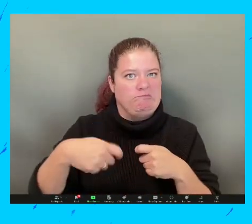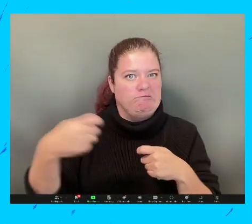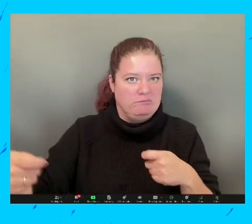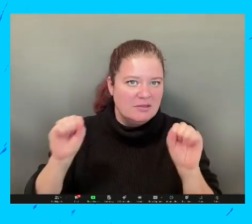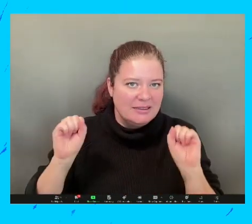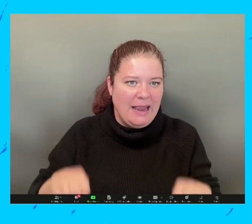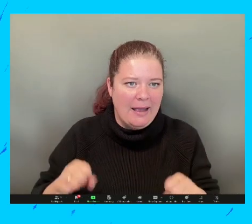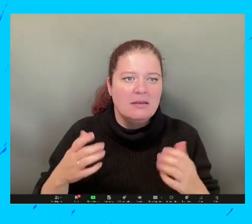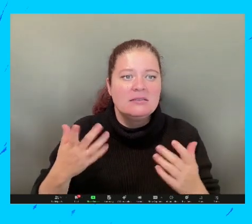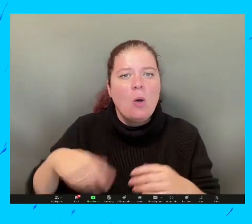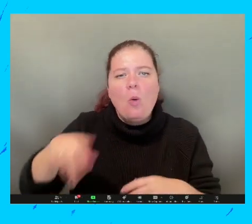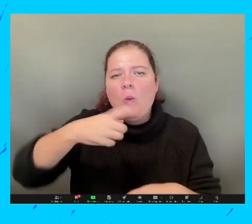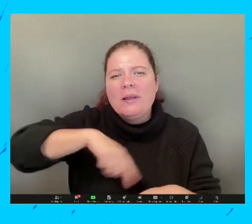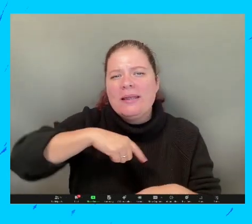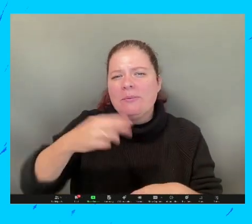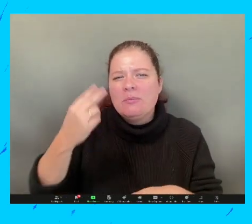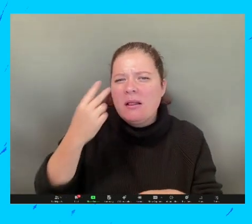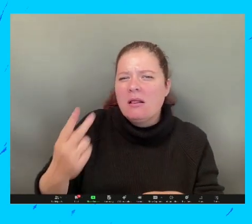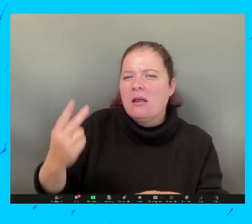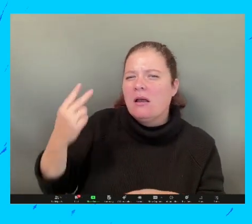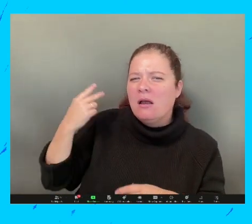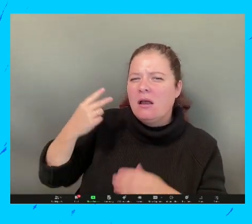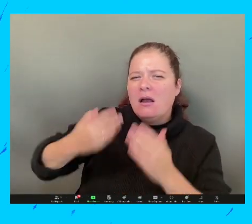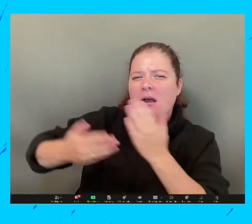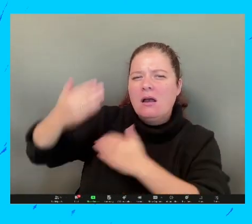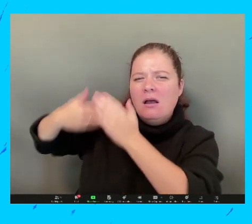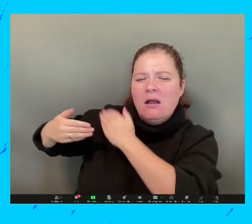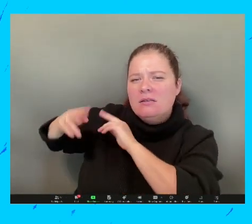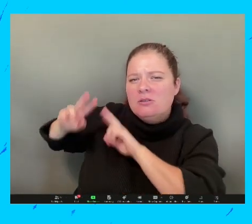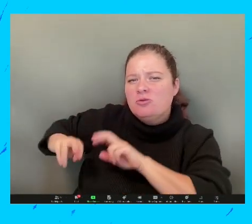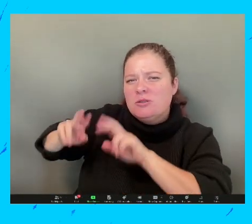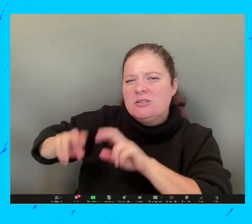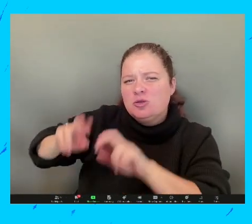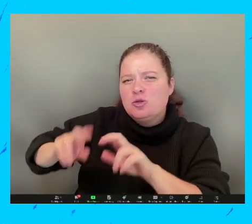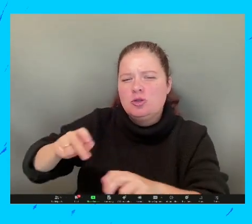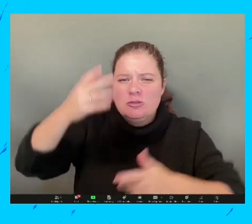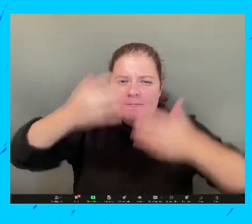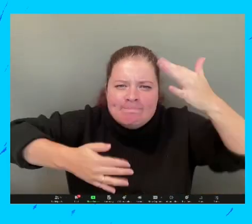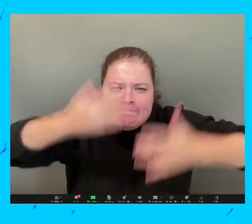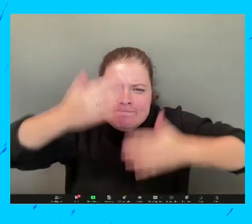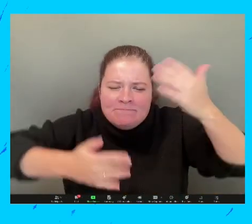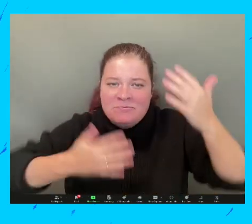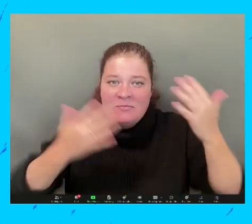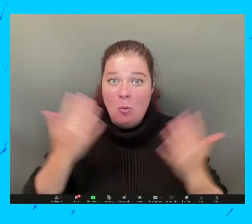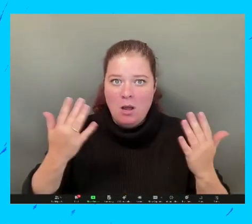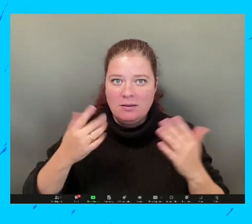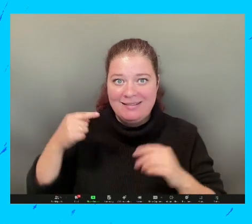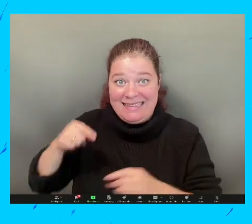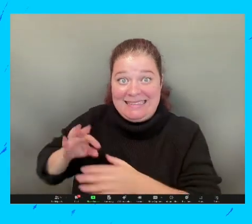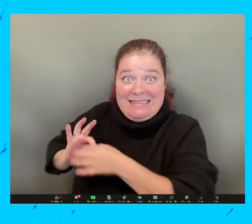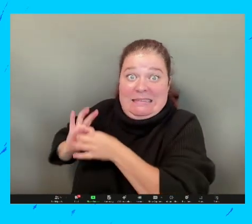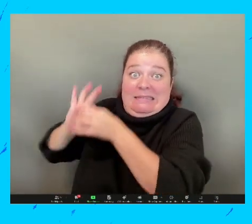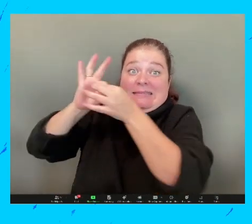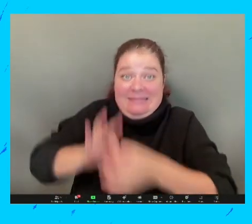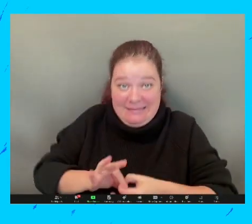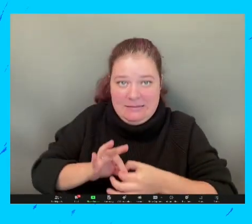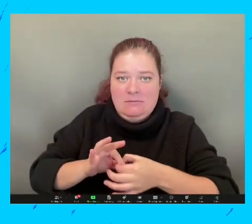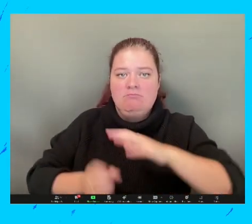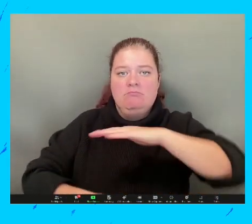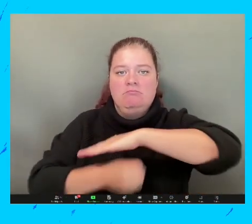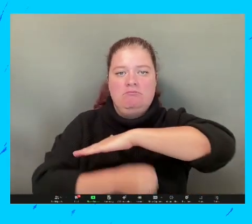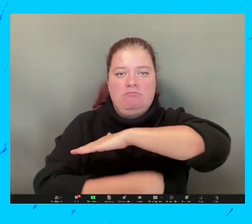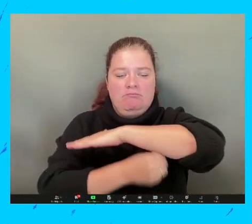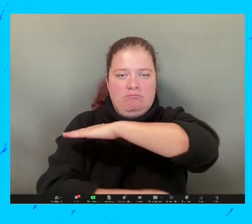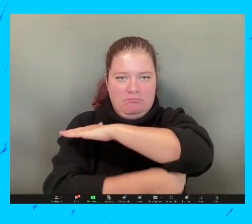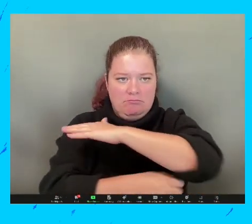Creo que hay muchos recursos que hemos visto aquí y vemos muchas investigaciones y podemos